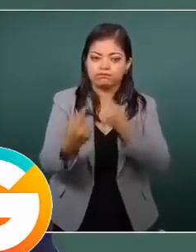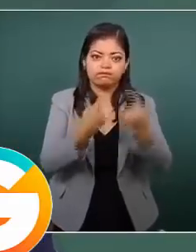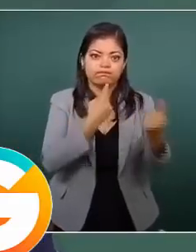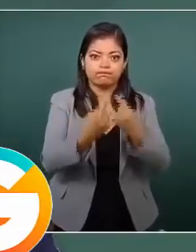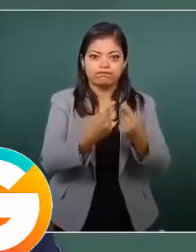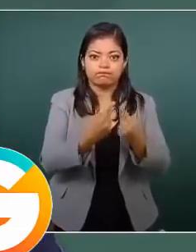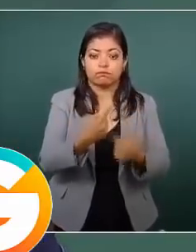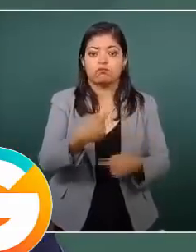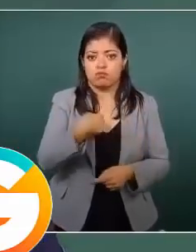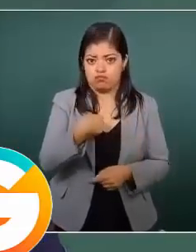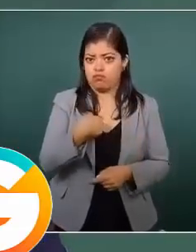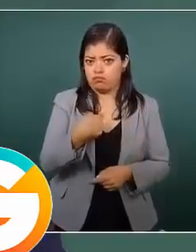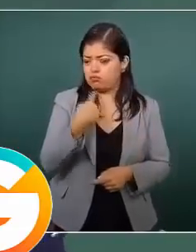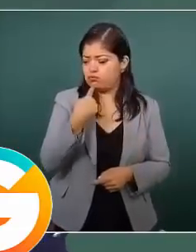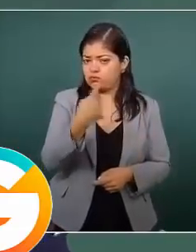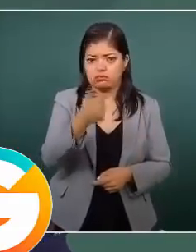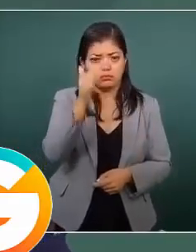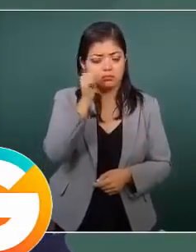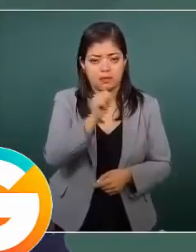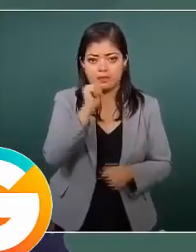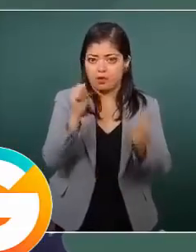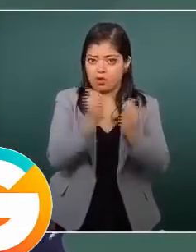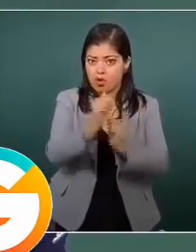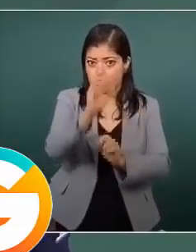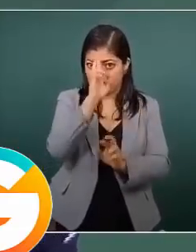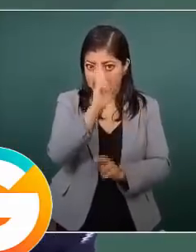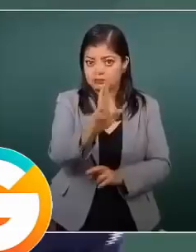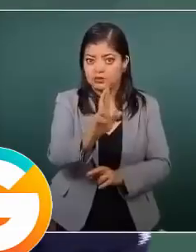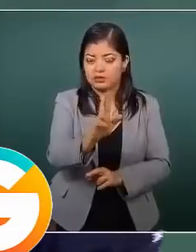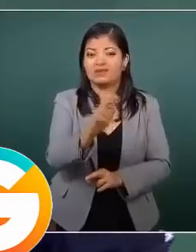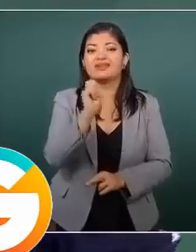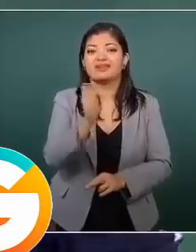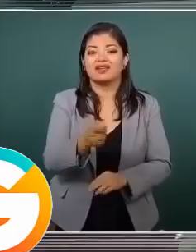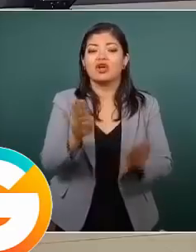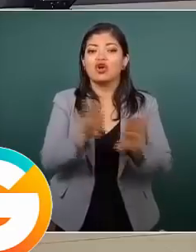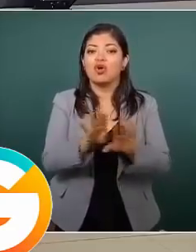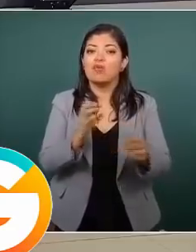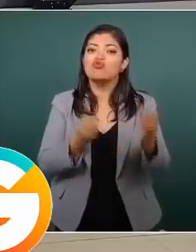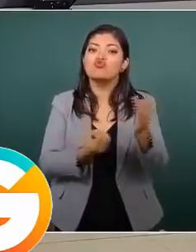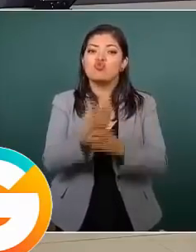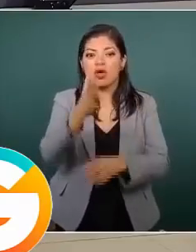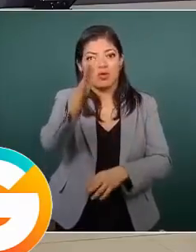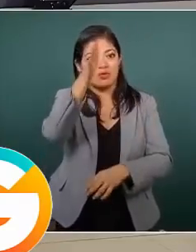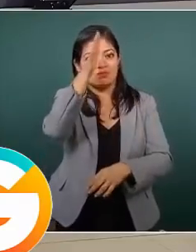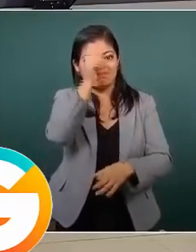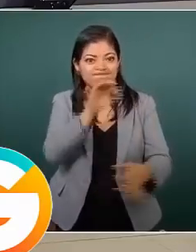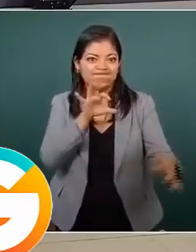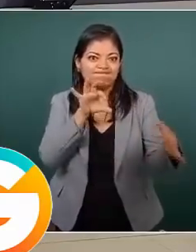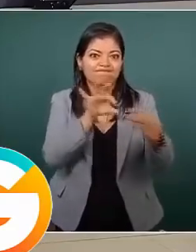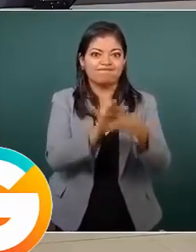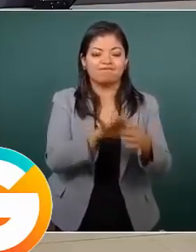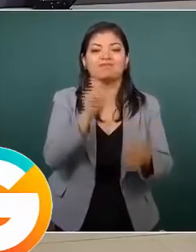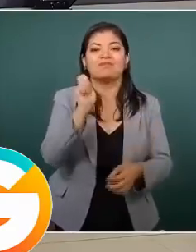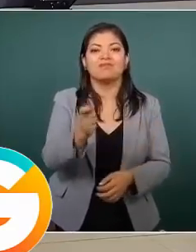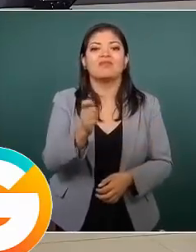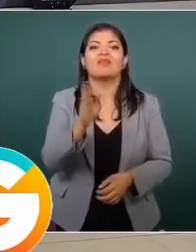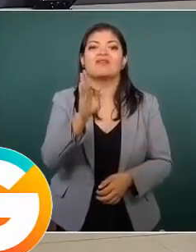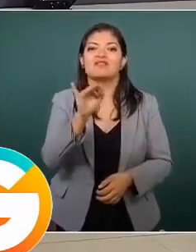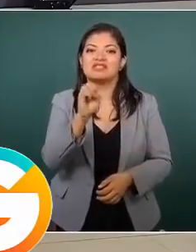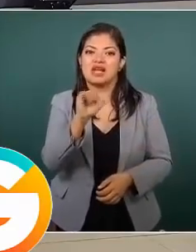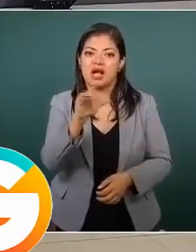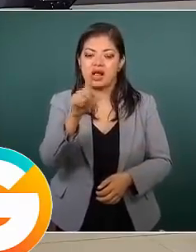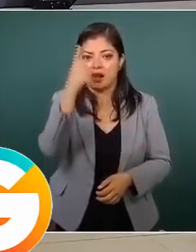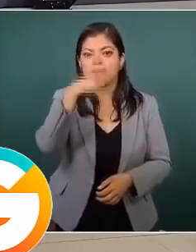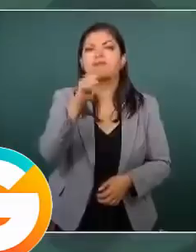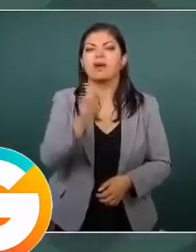lo digo siempre con respeto, a un nuevo pacto fiscal justo y equitativo, para que las finanzas públicas puedan